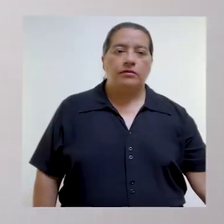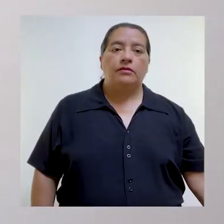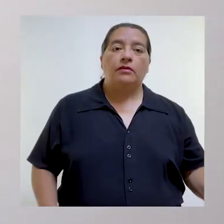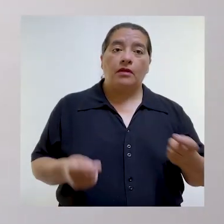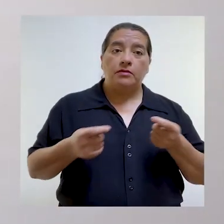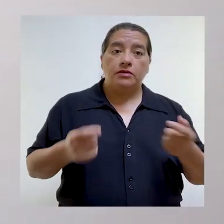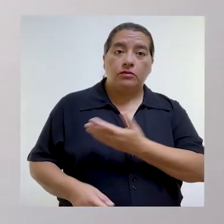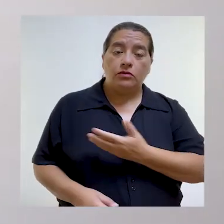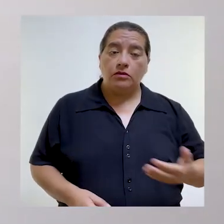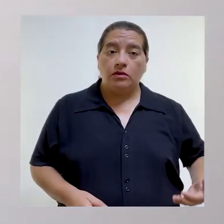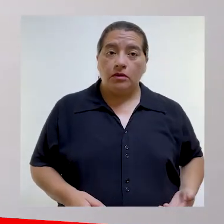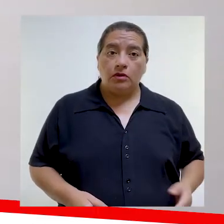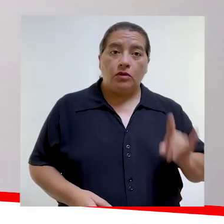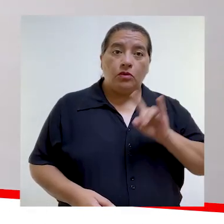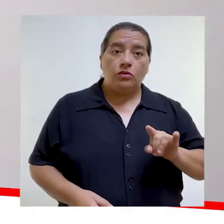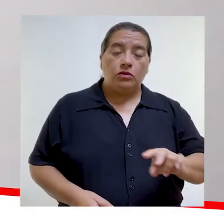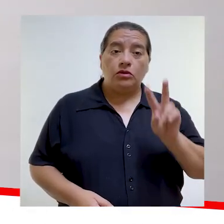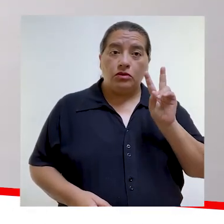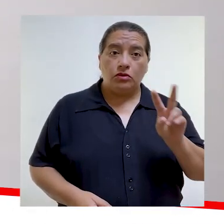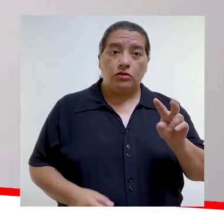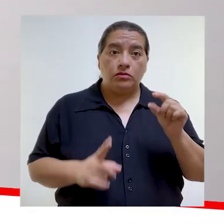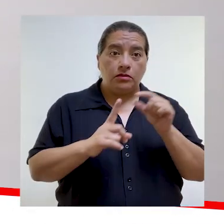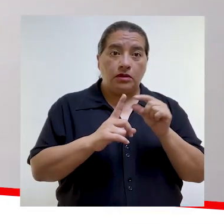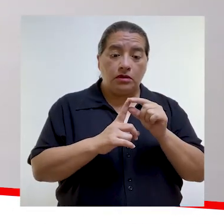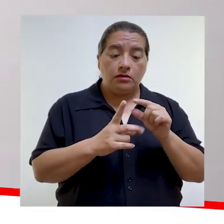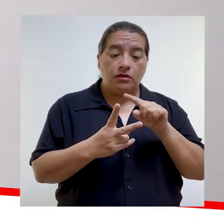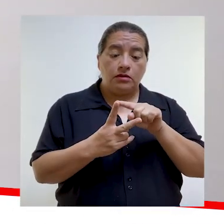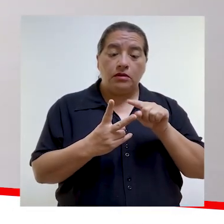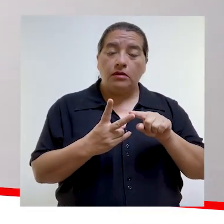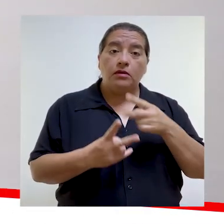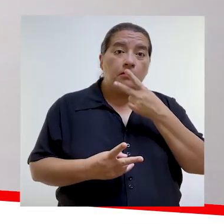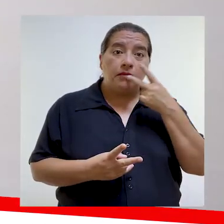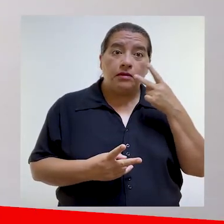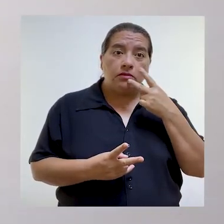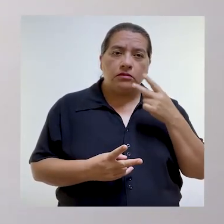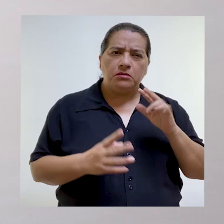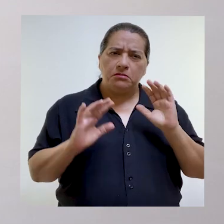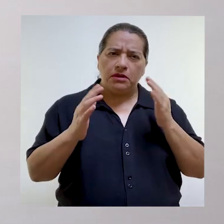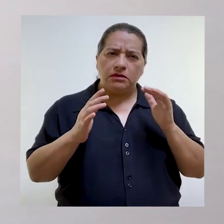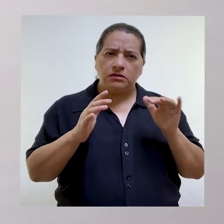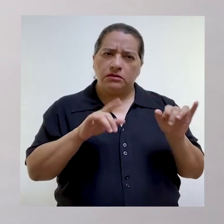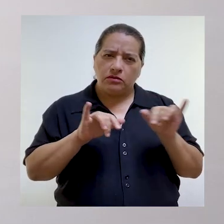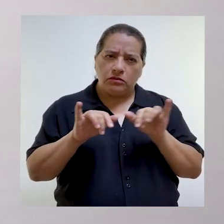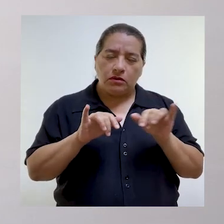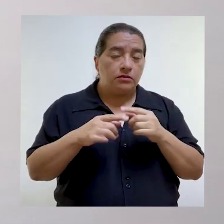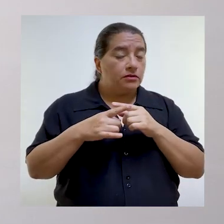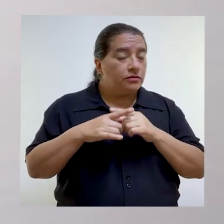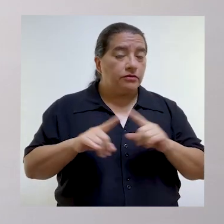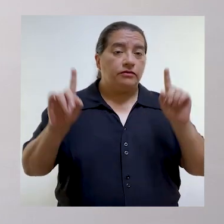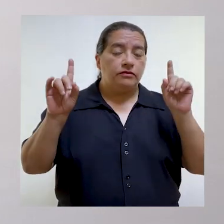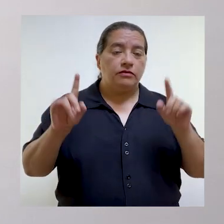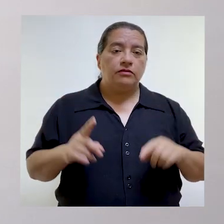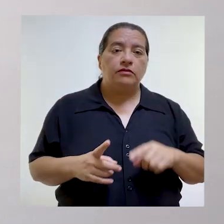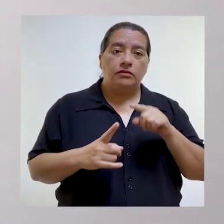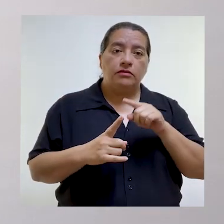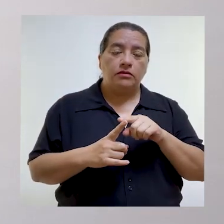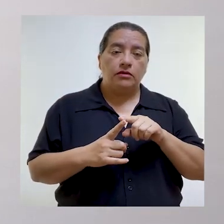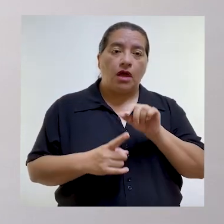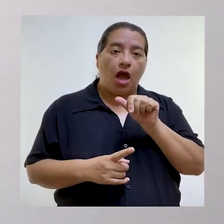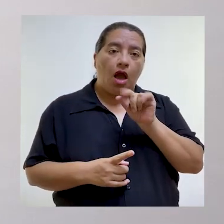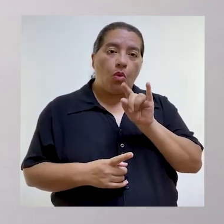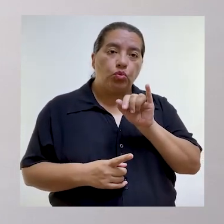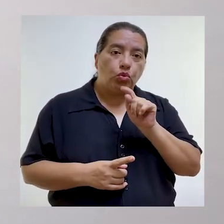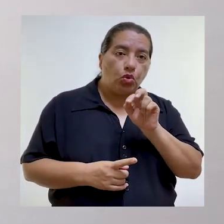En la terminología de la administración pública existen dos verbos comúnmente utilizados que aparentan tener un significado similar, pero que son marcadamente